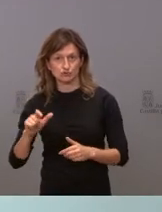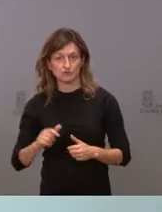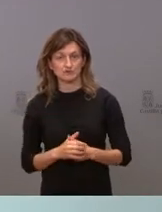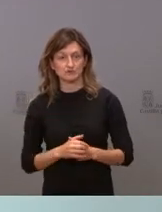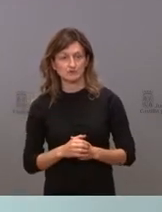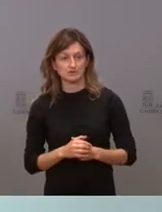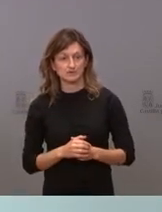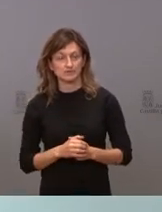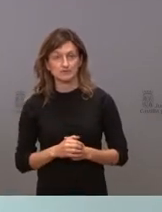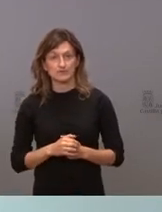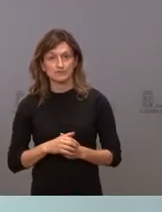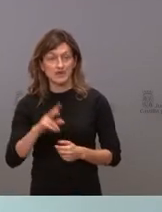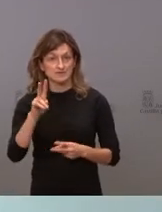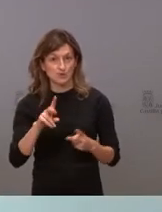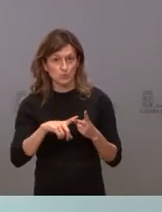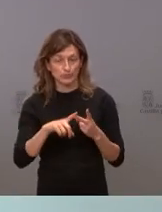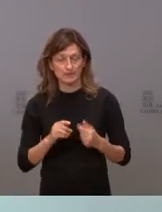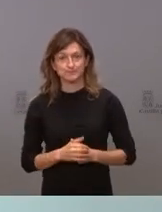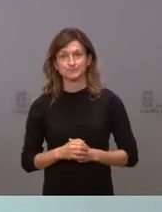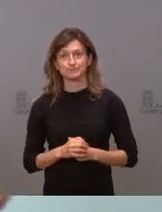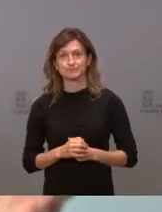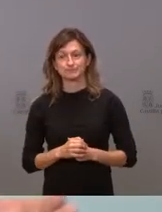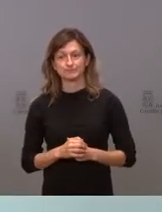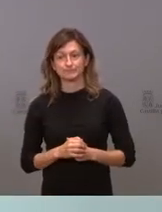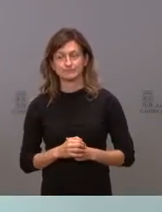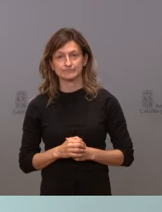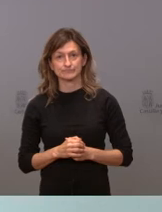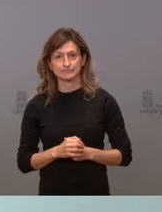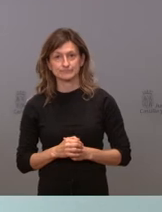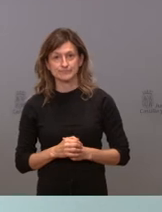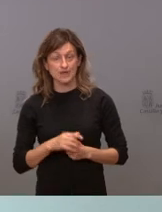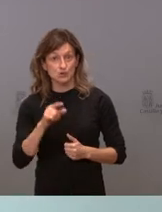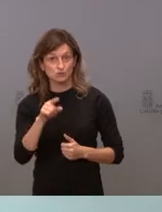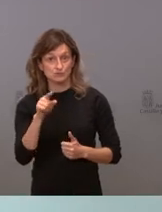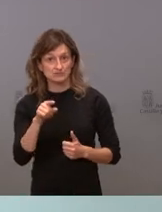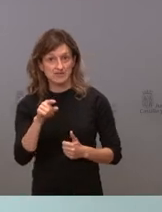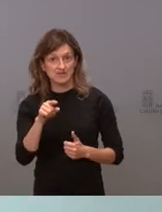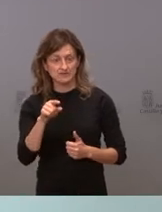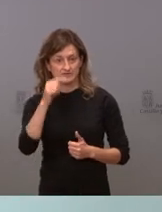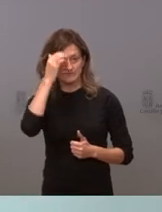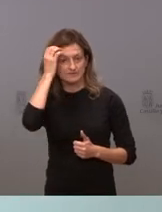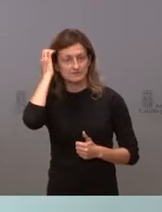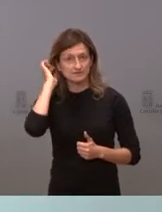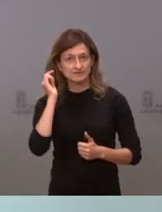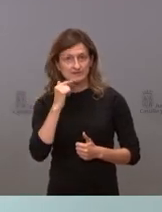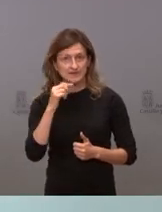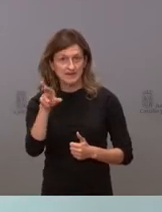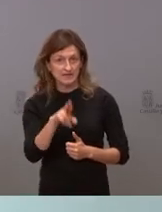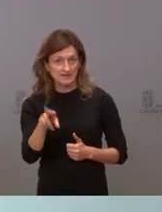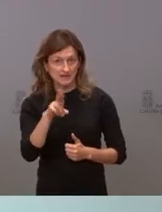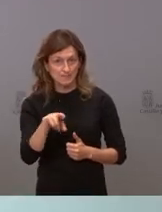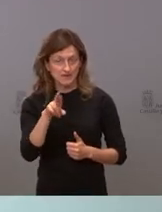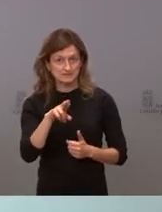Primera reflexión. Segunda reflexión. Hombre, si usted tiene la paciencia de repasar